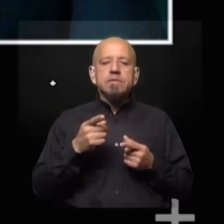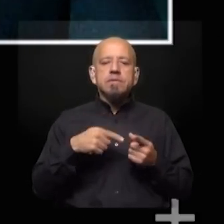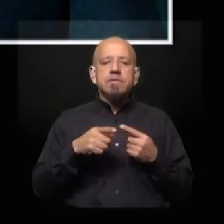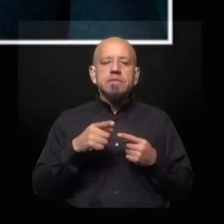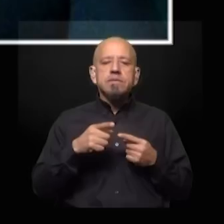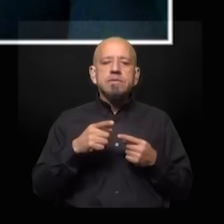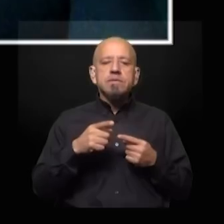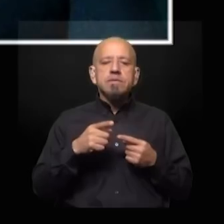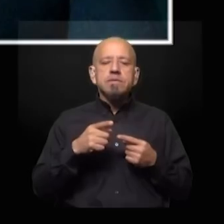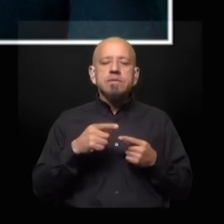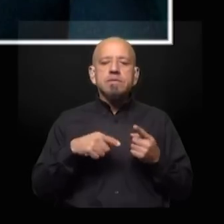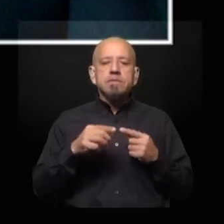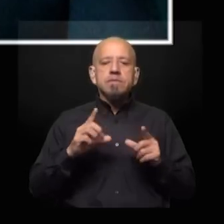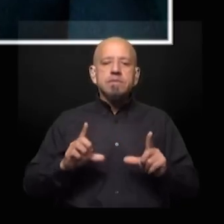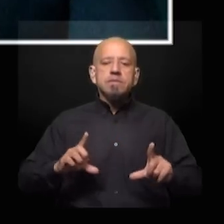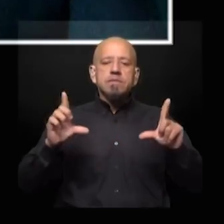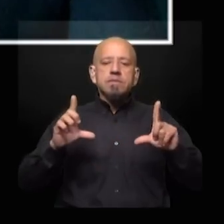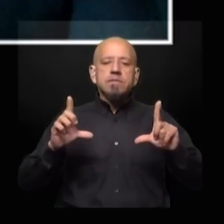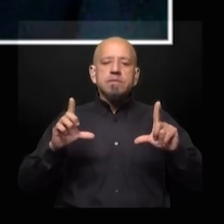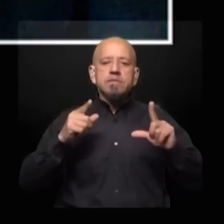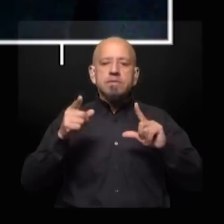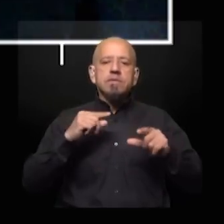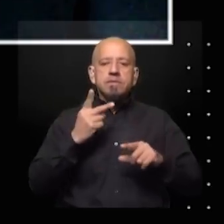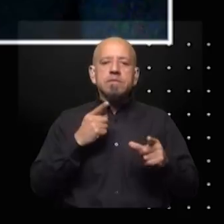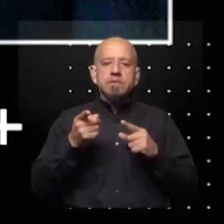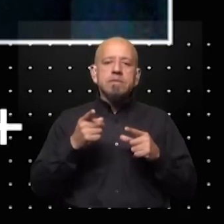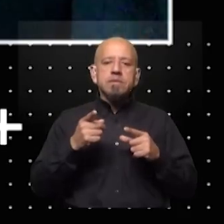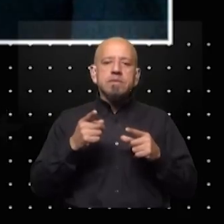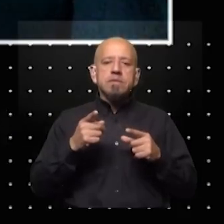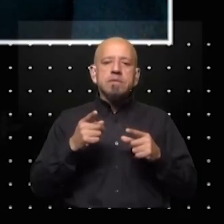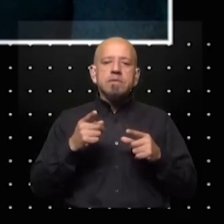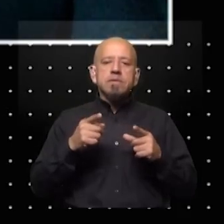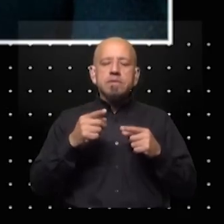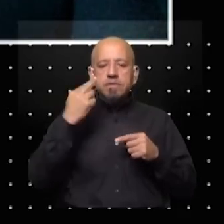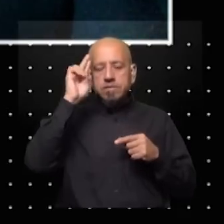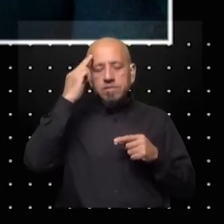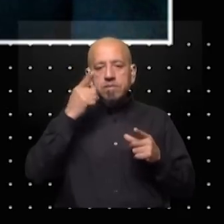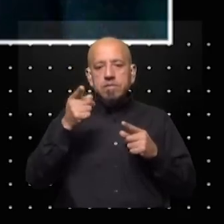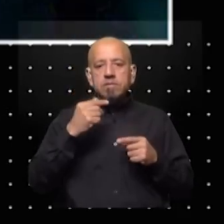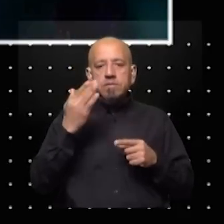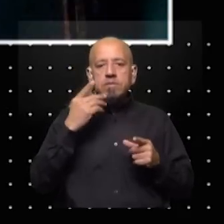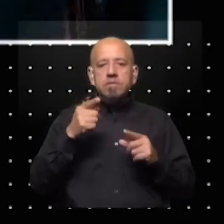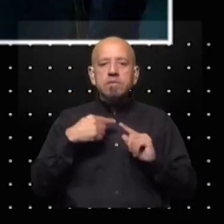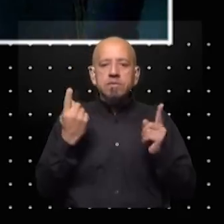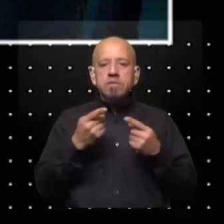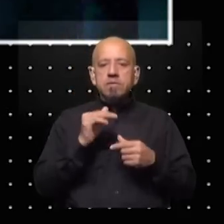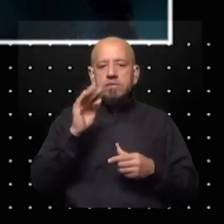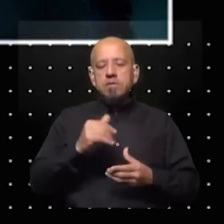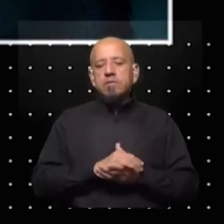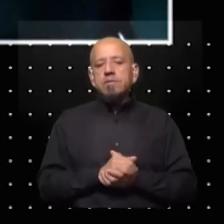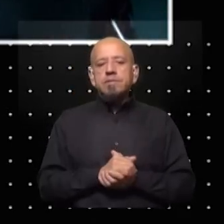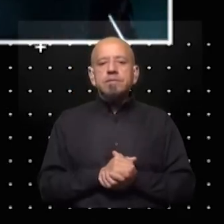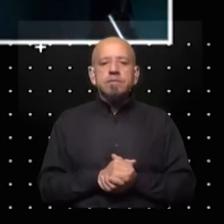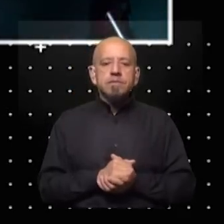en las pantallas de mi segunda casa que es Uruguay así que un saludo a todos los orientales muchísimas gracias gracias